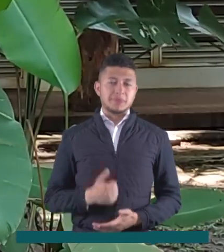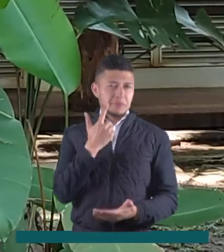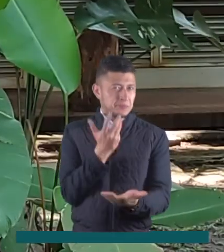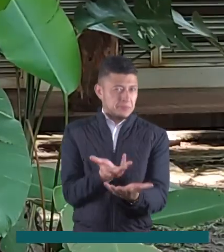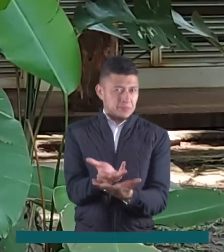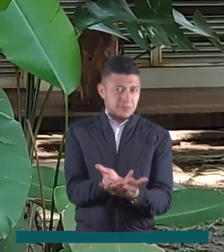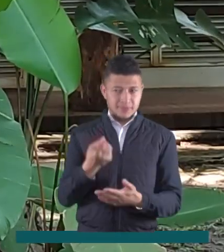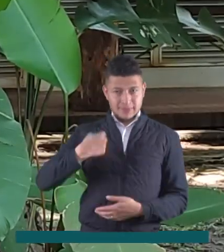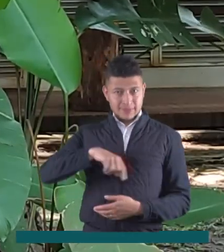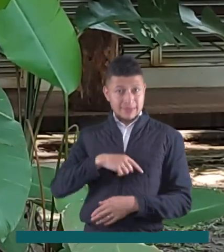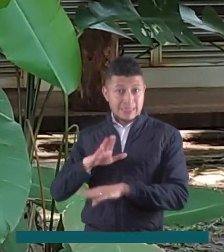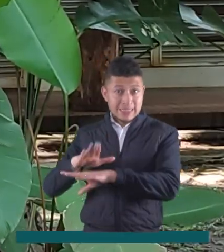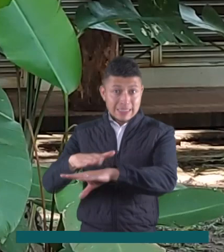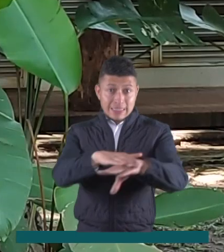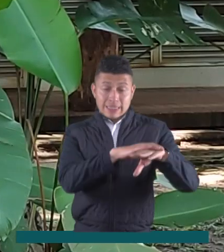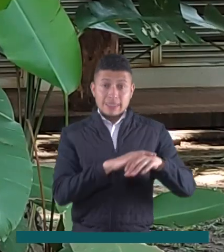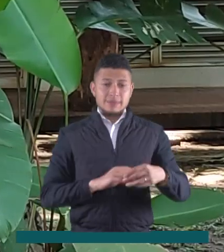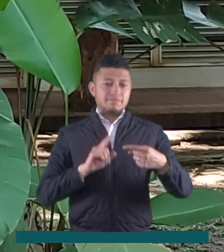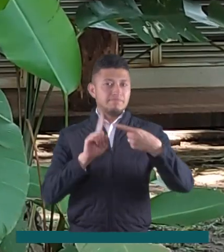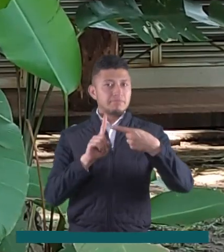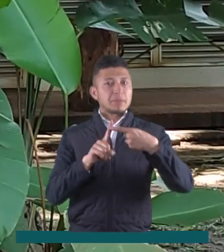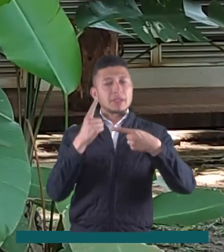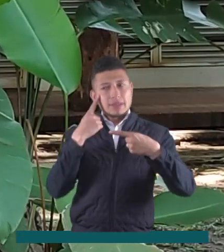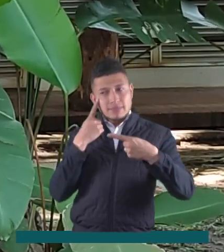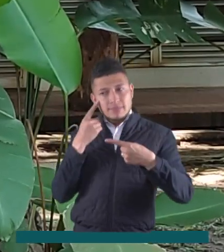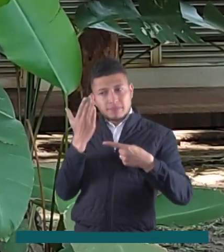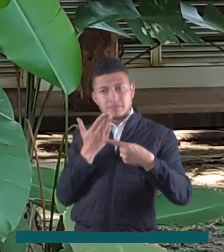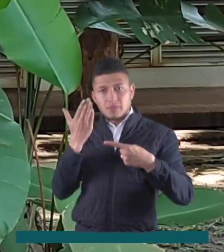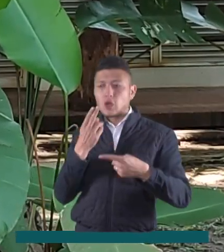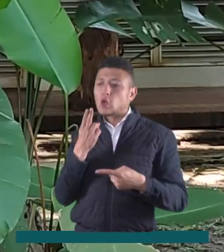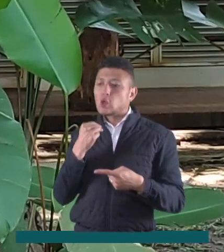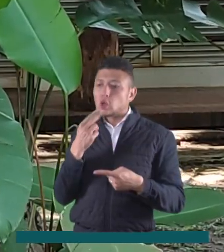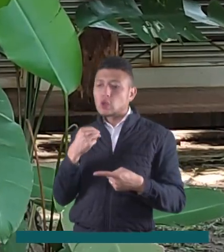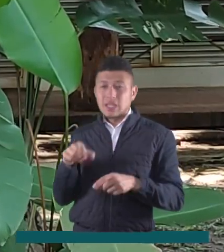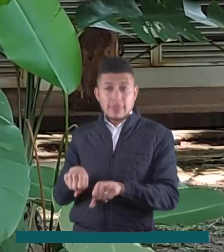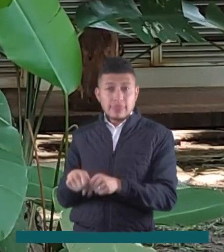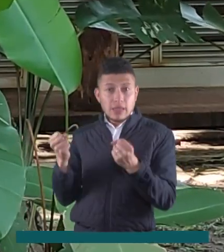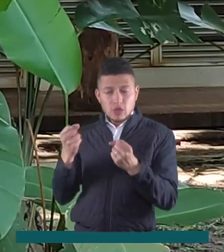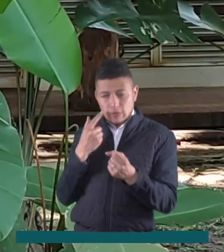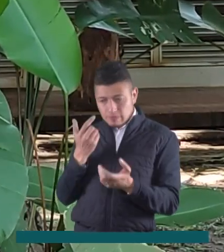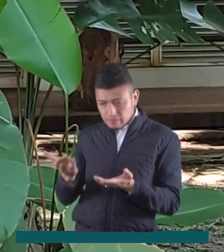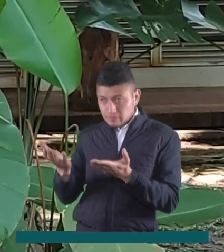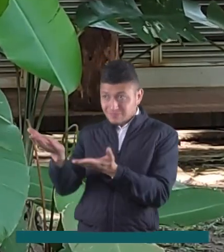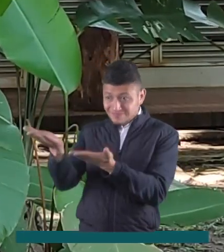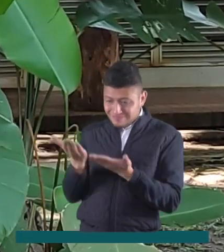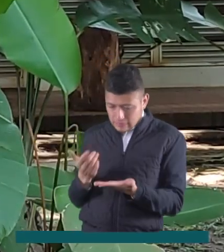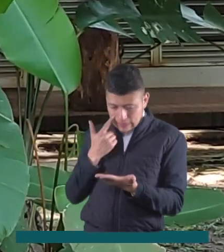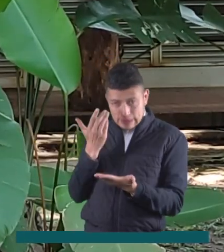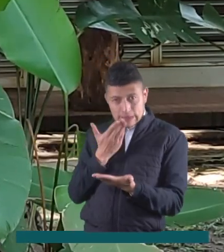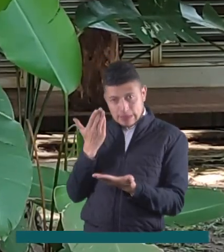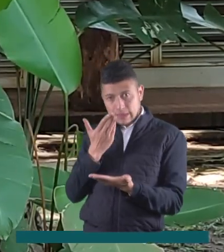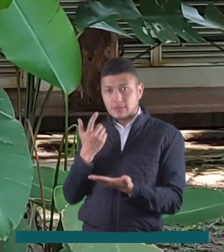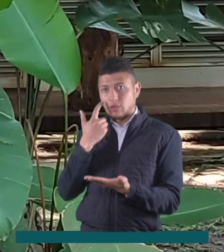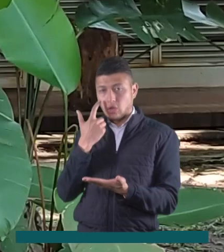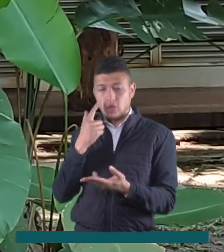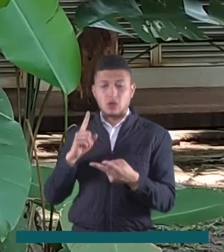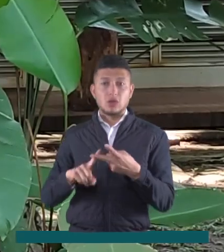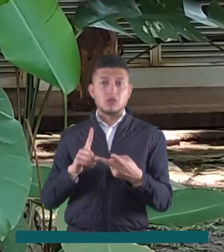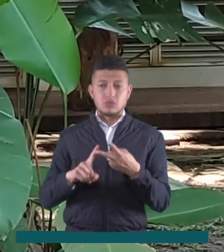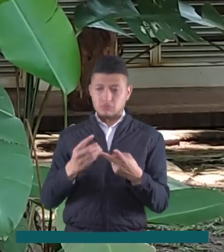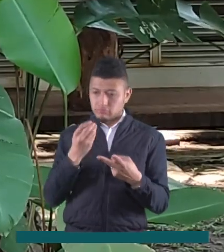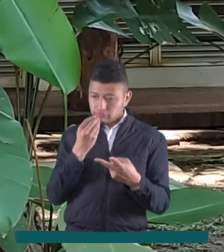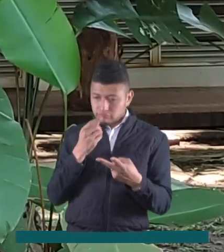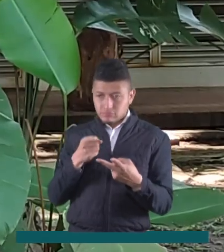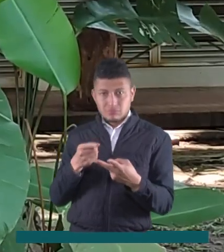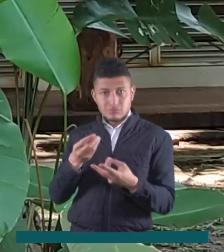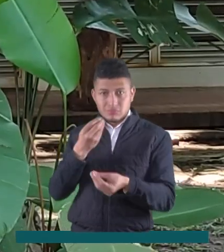Dentro de las recomendaciones que nosotros realizamos está verificar las fechas de vencimiento de los productos que los niños reciban, verificar el